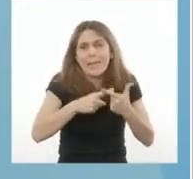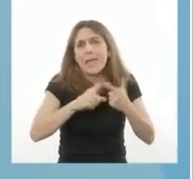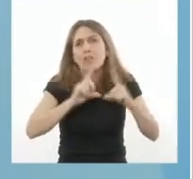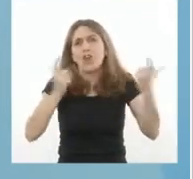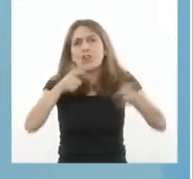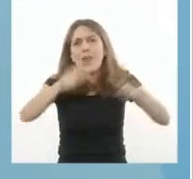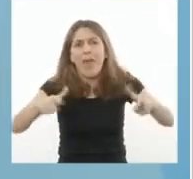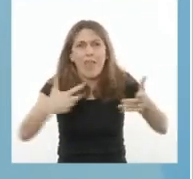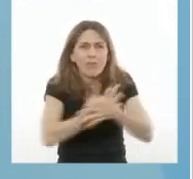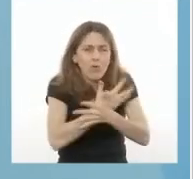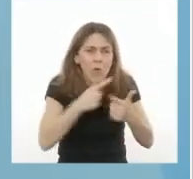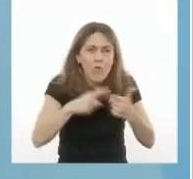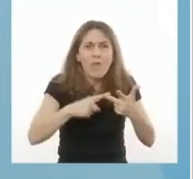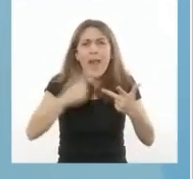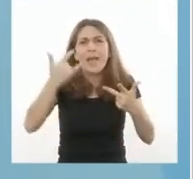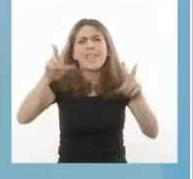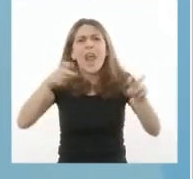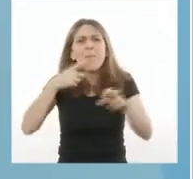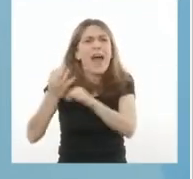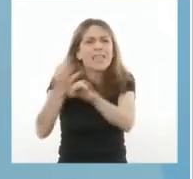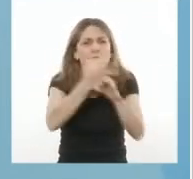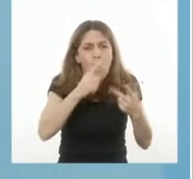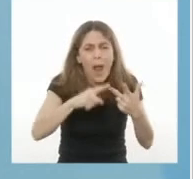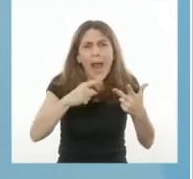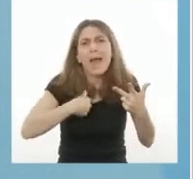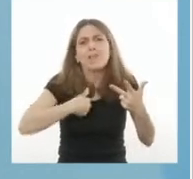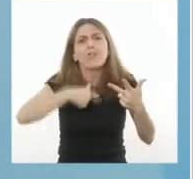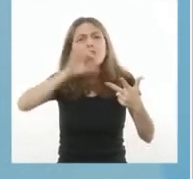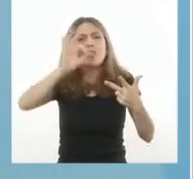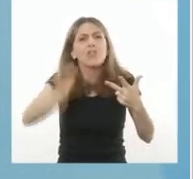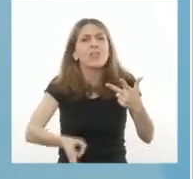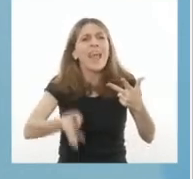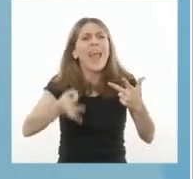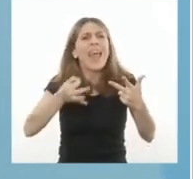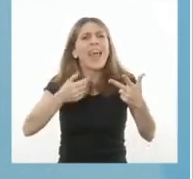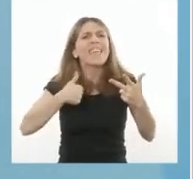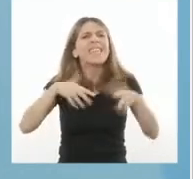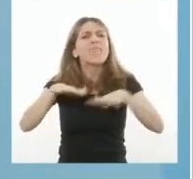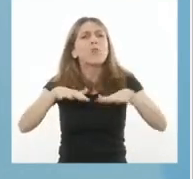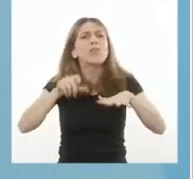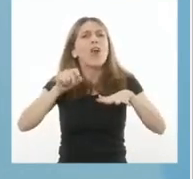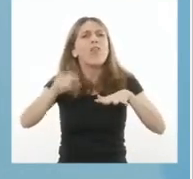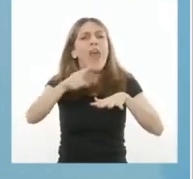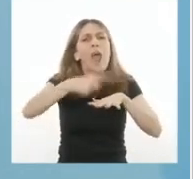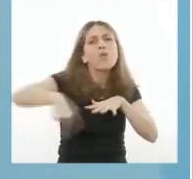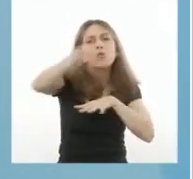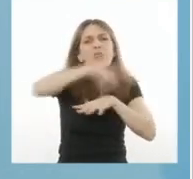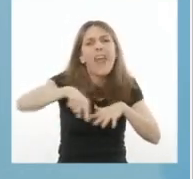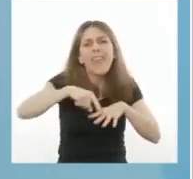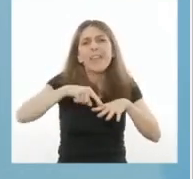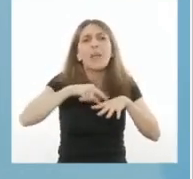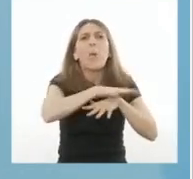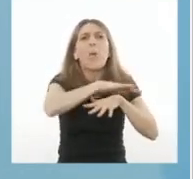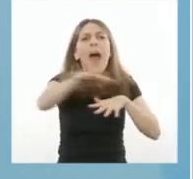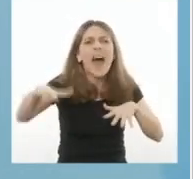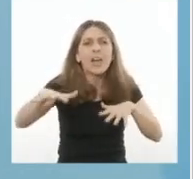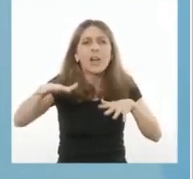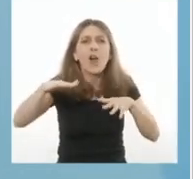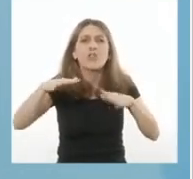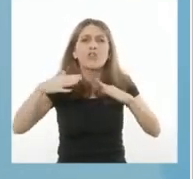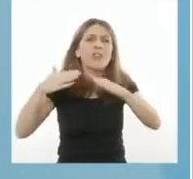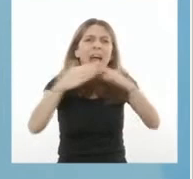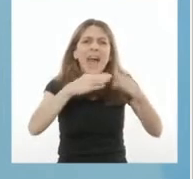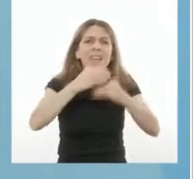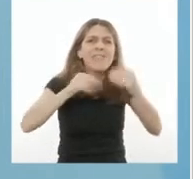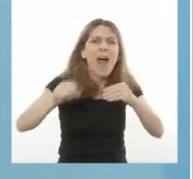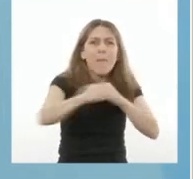las educativas. Conozco muy bien la realidad de las familias argentinas en cada barrio, en cada zona